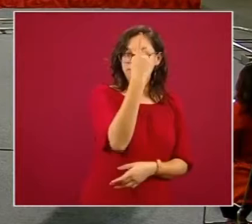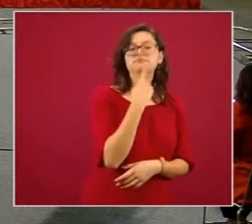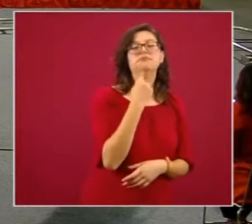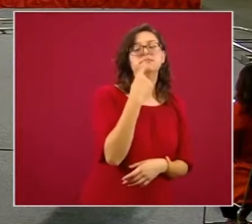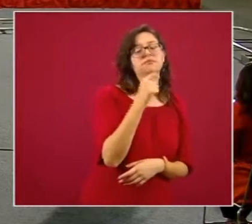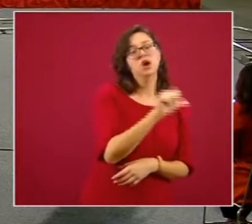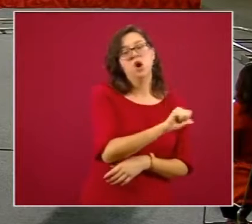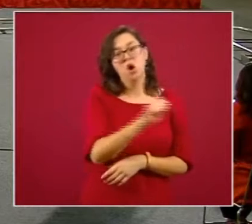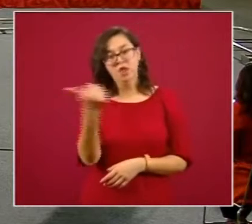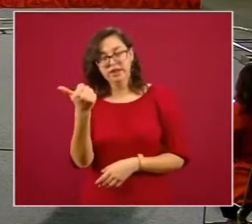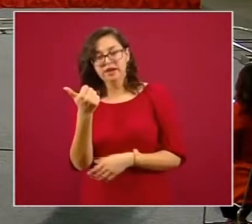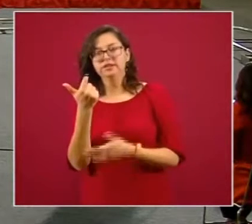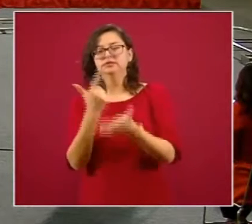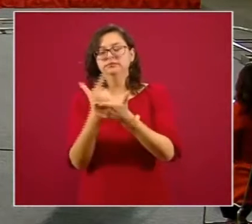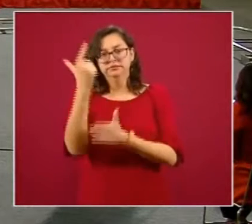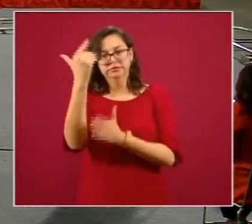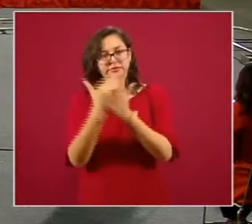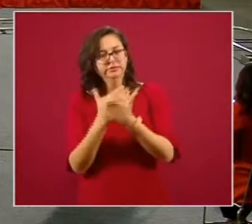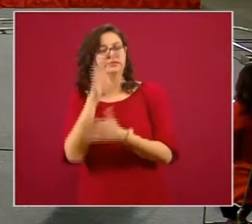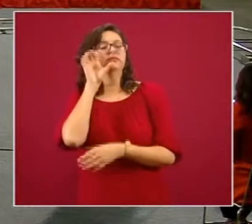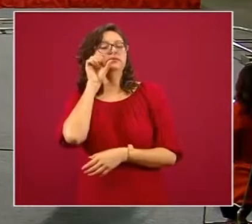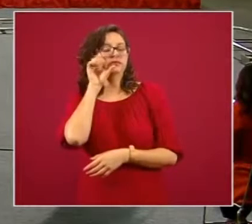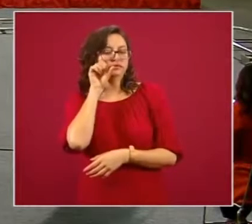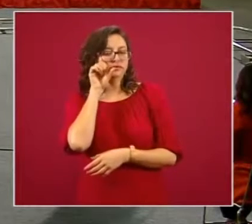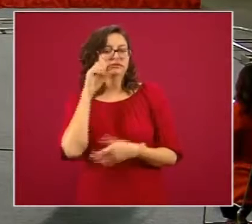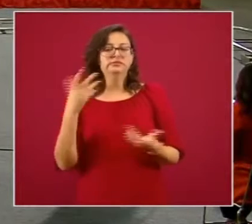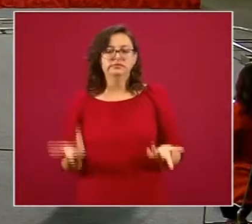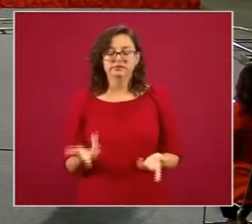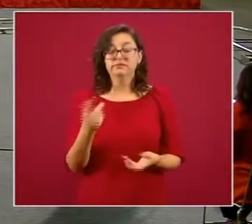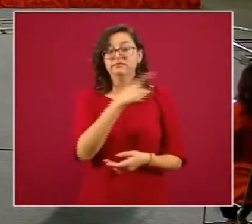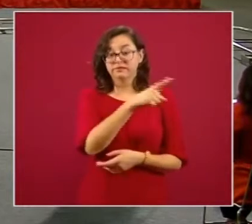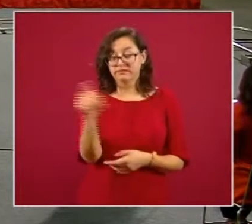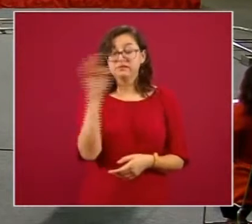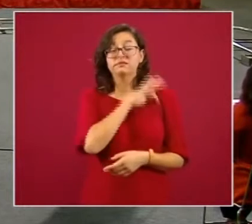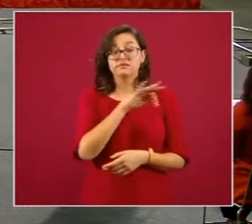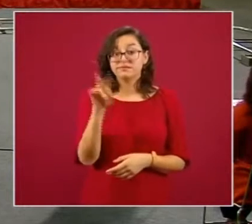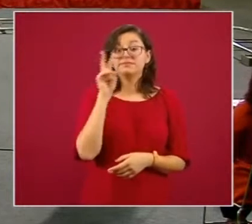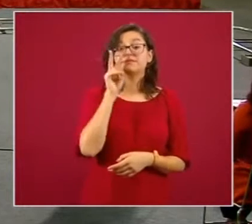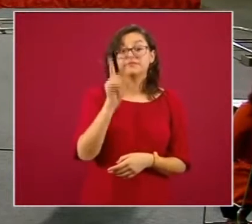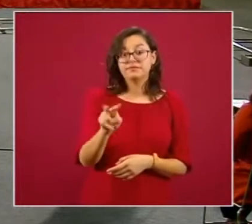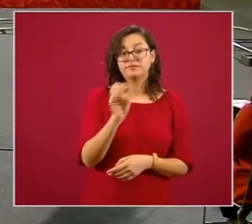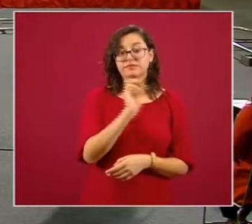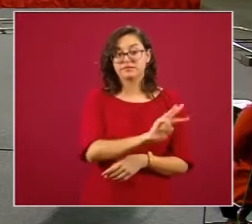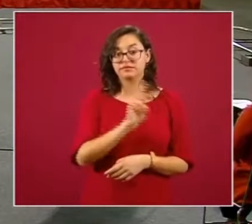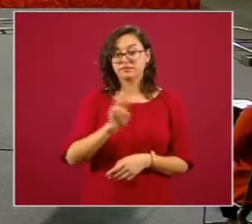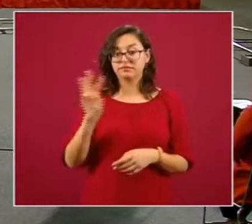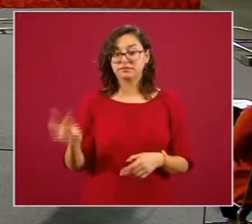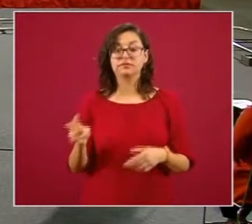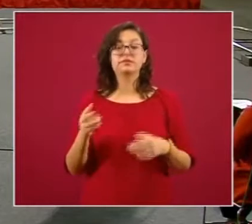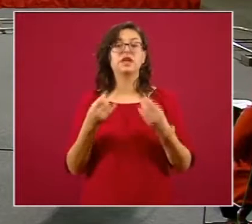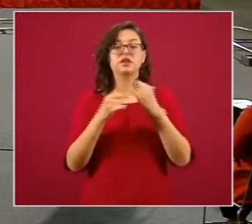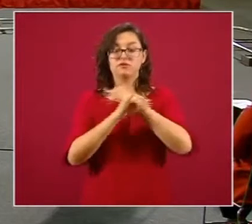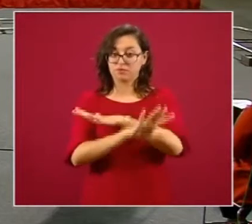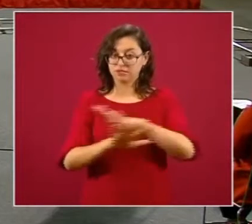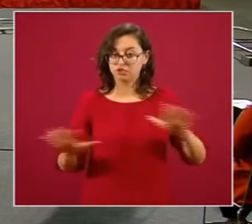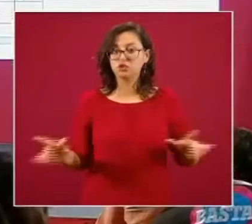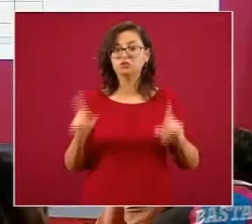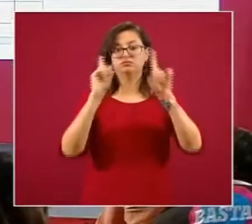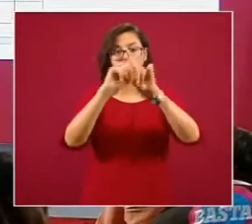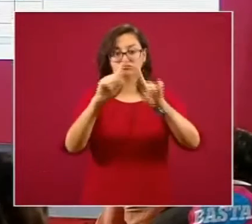,012 defunciones. De acuerdo con datos de la Secretaría de Salud, José Luis Salomía, director general de Epidemiología, informó que 13